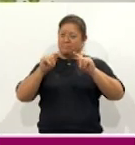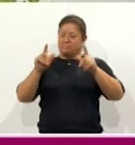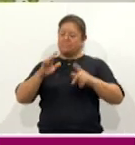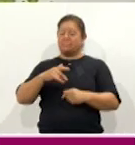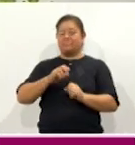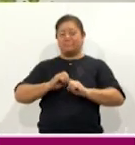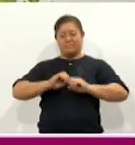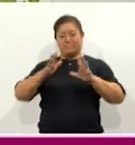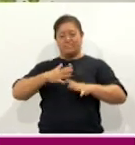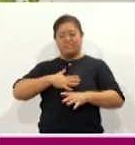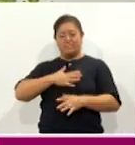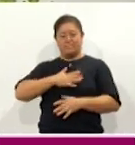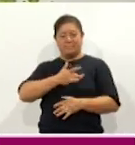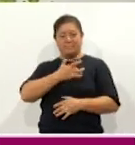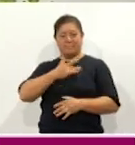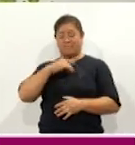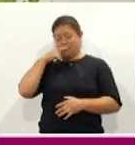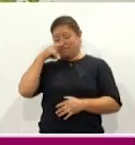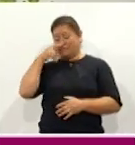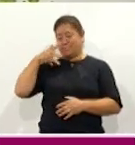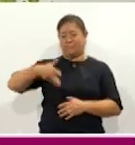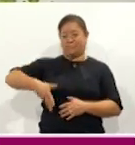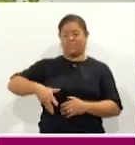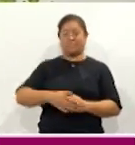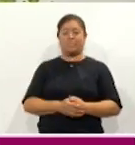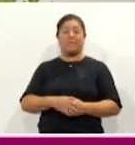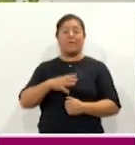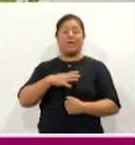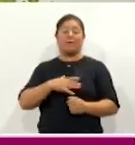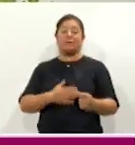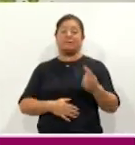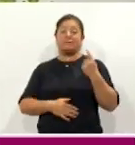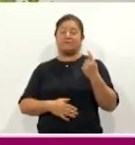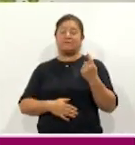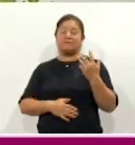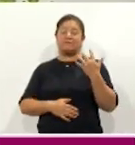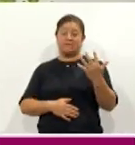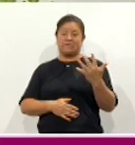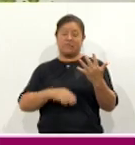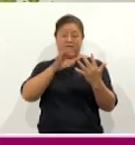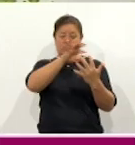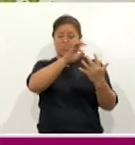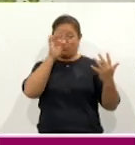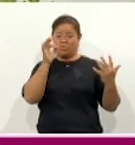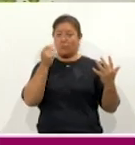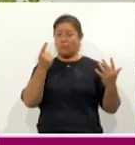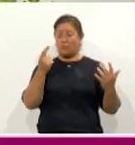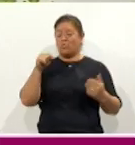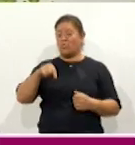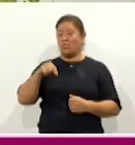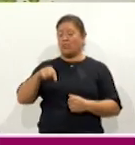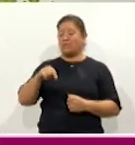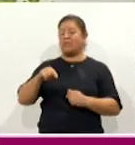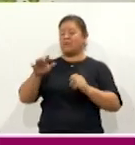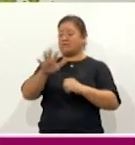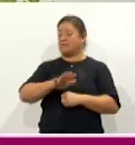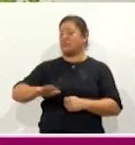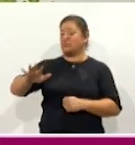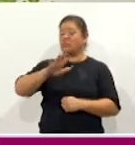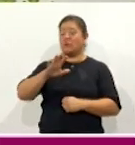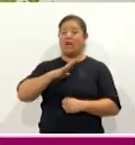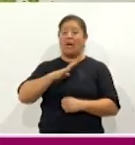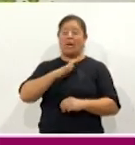orgullosos de contar con uno de los cinco santuarios de luciérnagas que existen en el mundo. Este